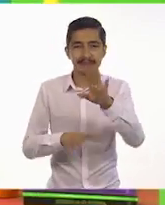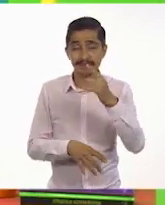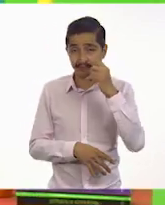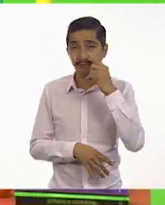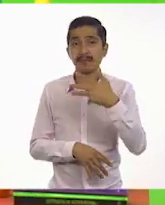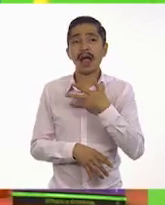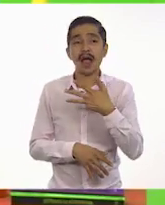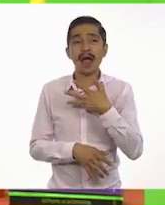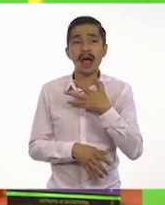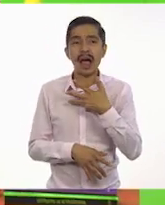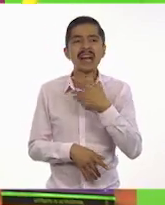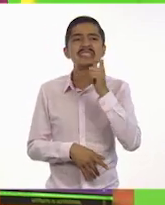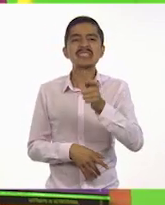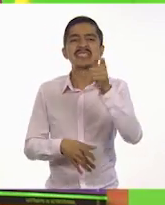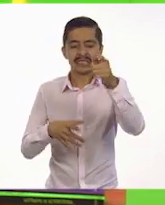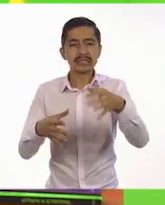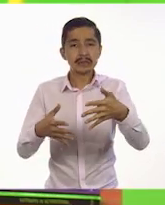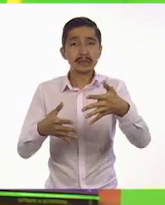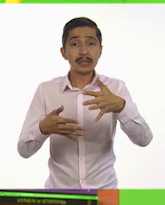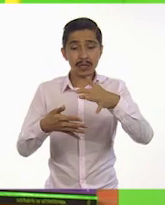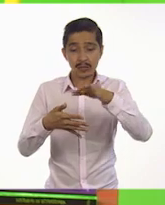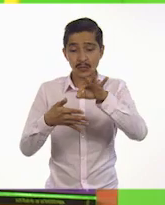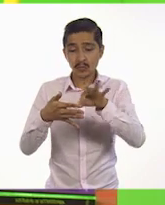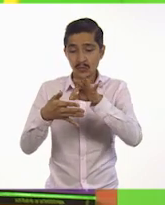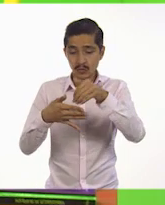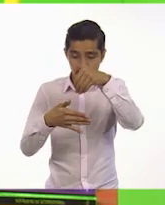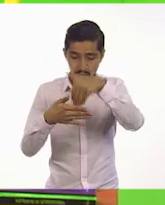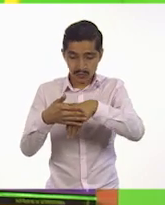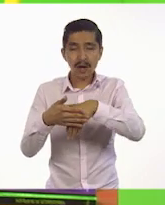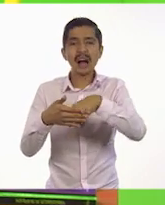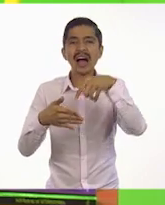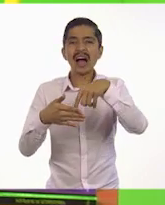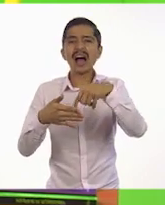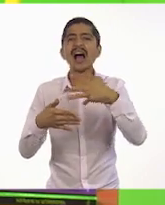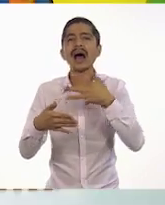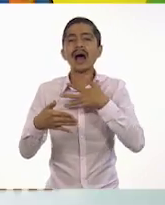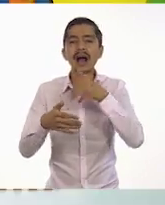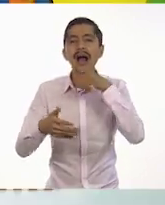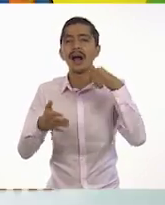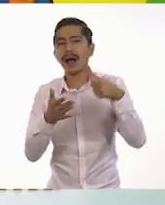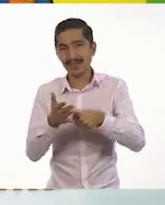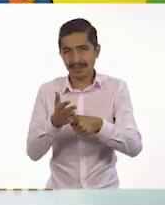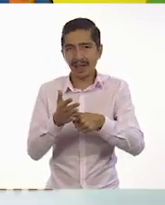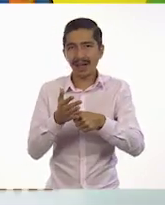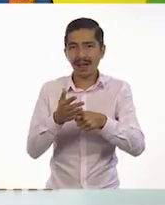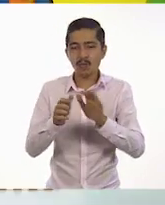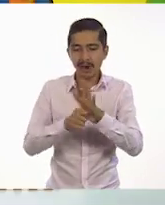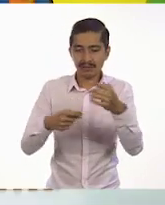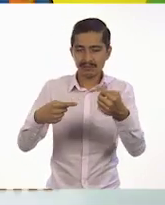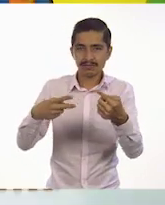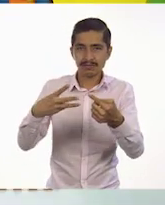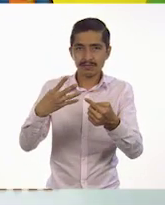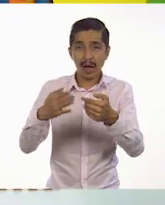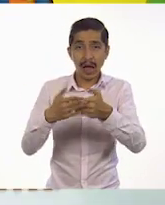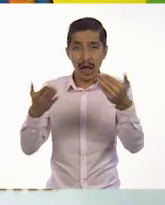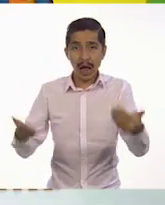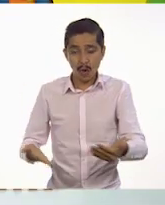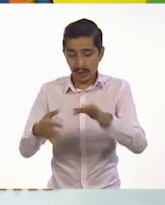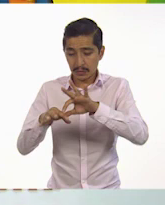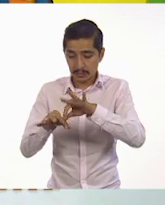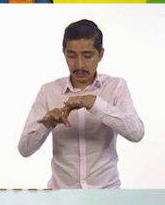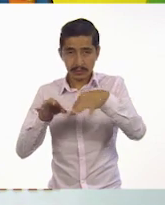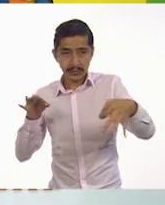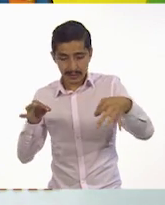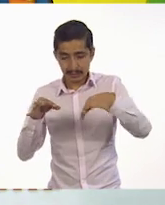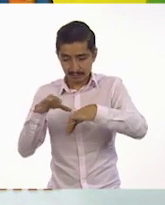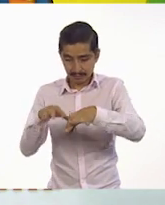tengo unos sobres en donde están escritas las partes que conforman a una carta. Los vamos a abrir y a descubrir el orden en el que van.